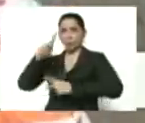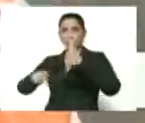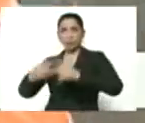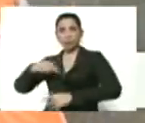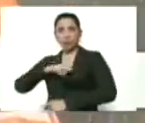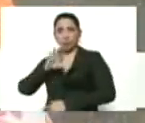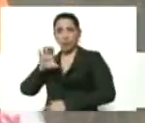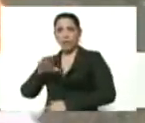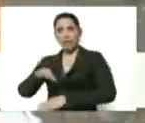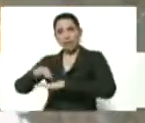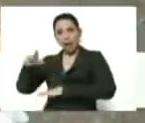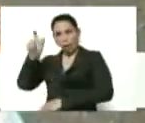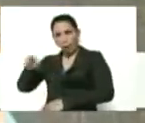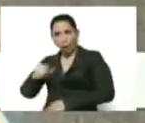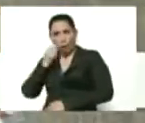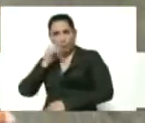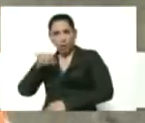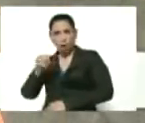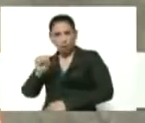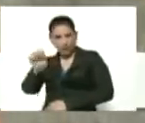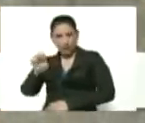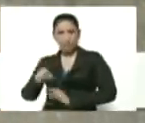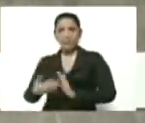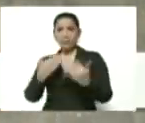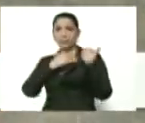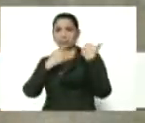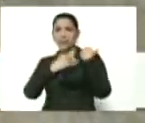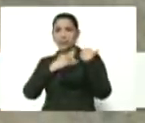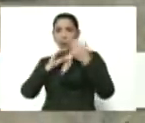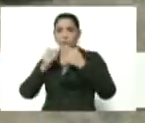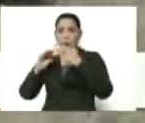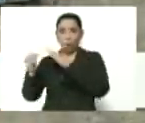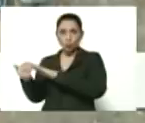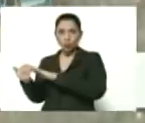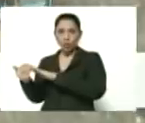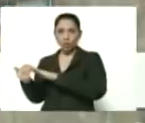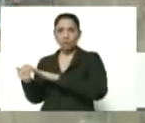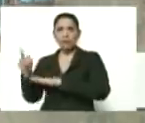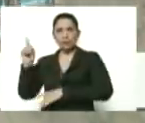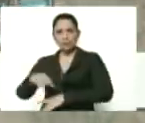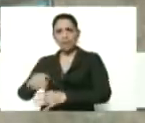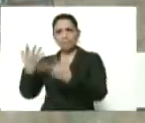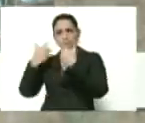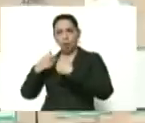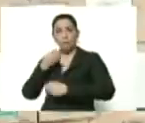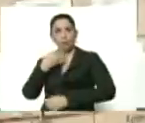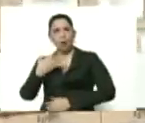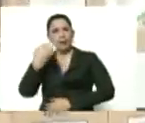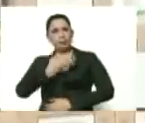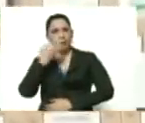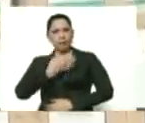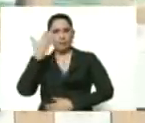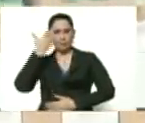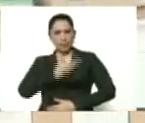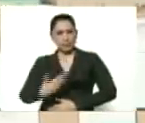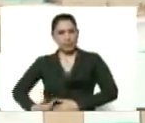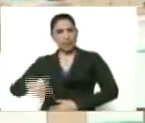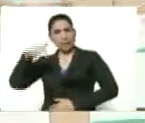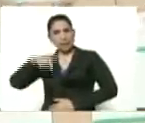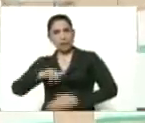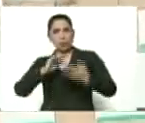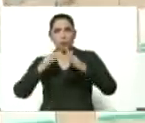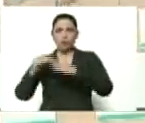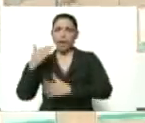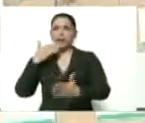Pero vamos a dejar que José Campos, el representante de la comuna de Chiriguare, también nos comenta. Buenas tardes, presidente, de aquí de la comuna de Chiriguare.